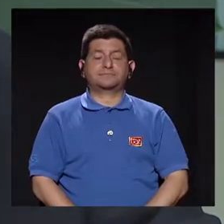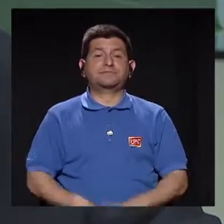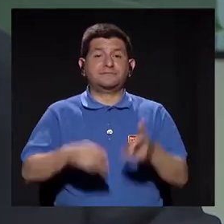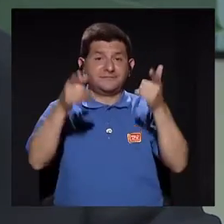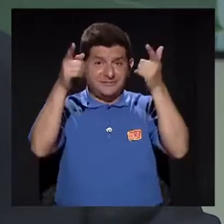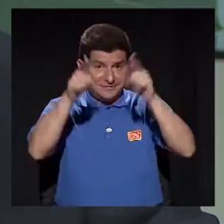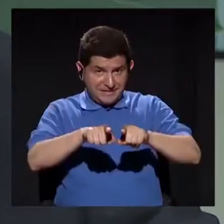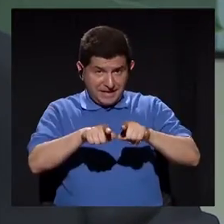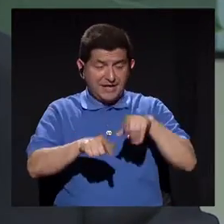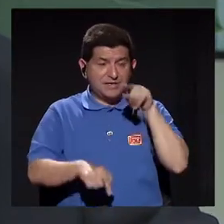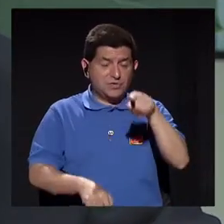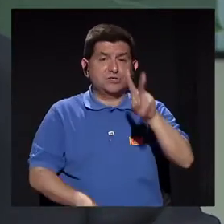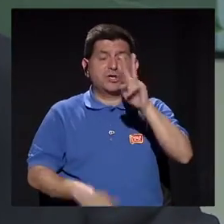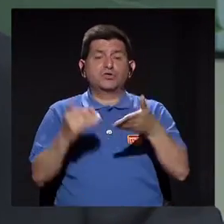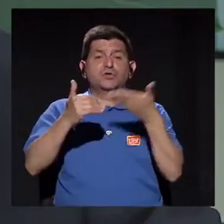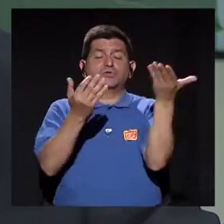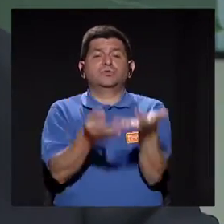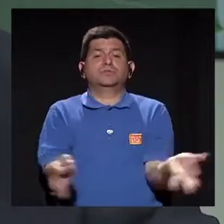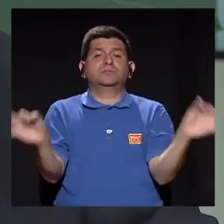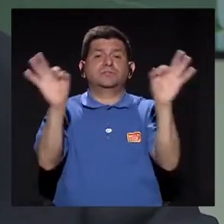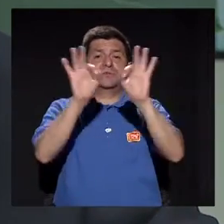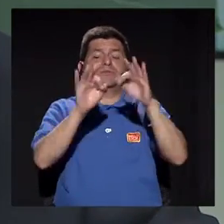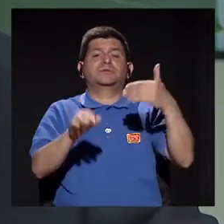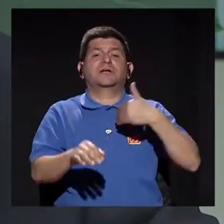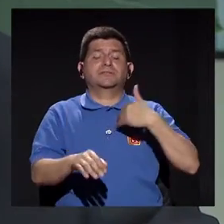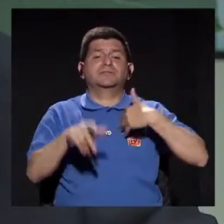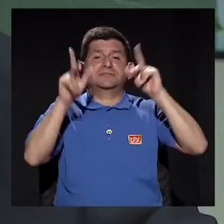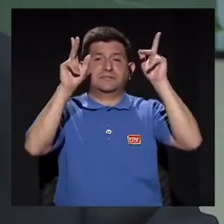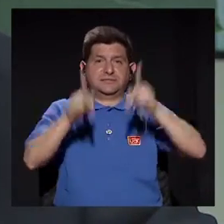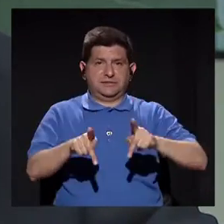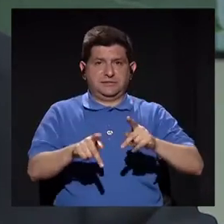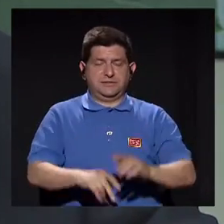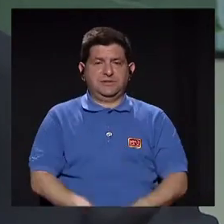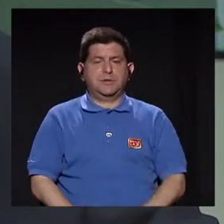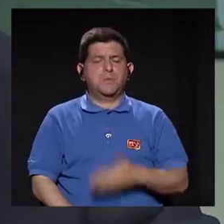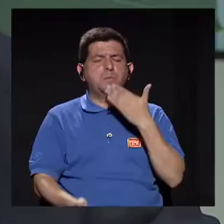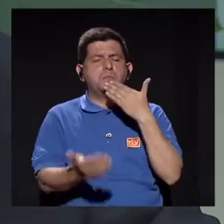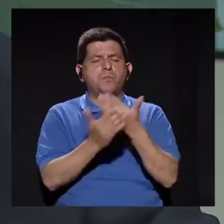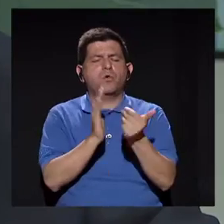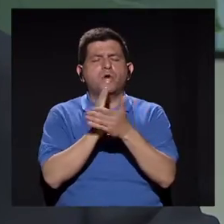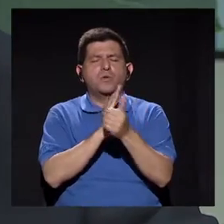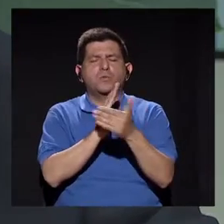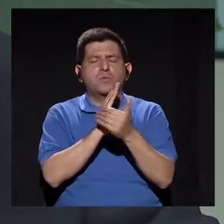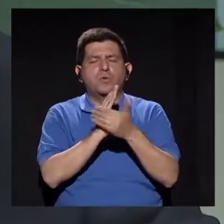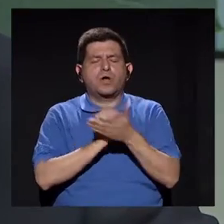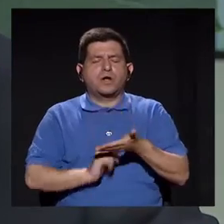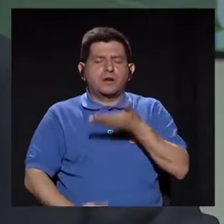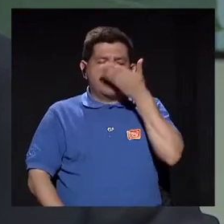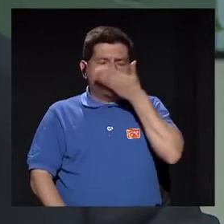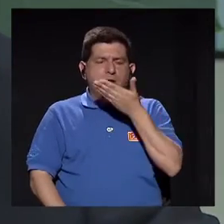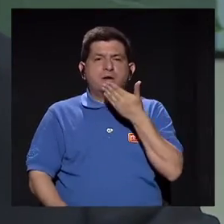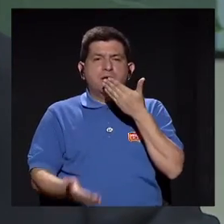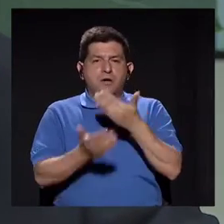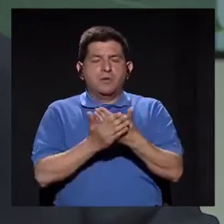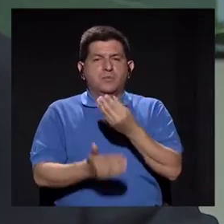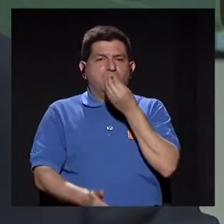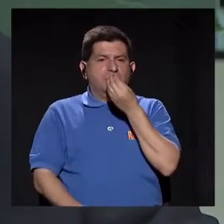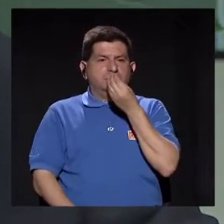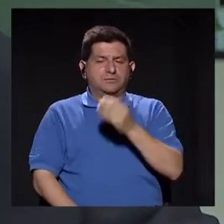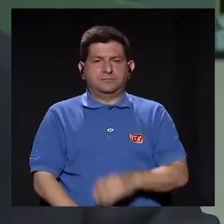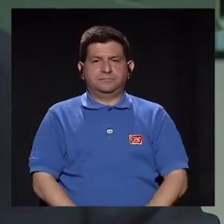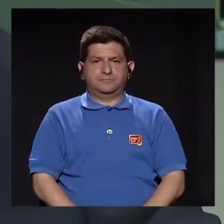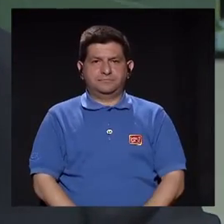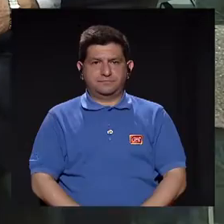De hecho, esas son las dos cosas fundamentales que debe tener ese paciente. Muy buena capacidad pulmonar y una muy buena